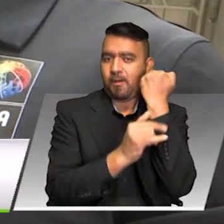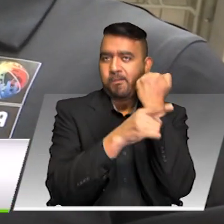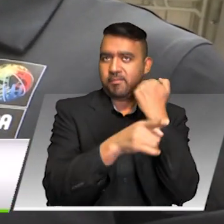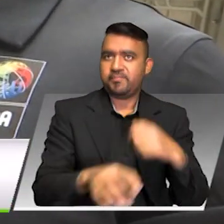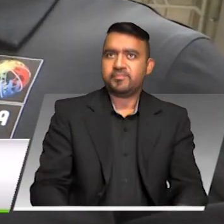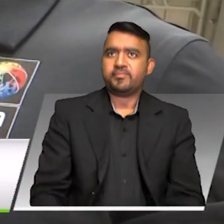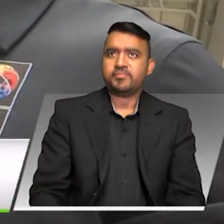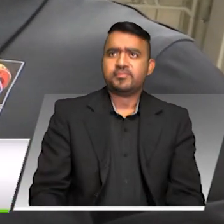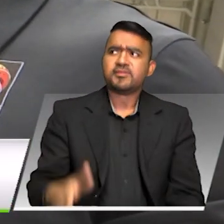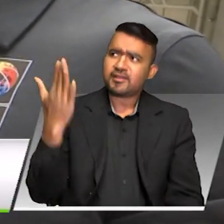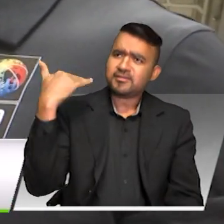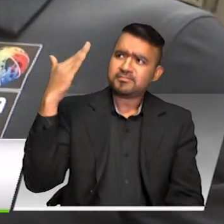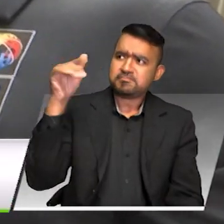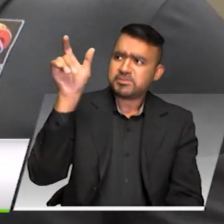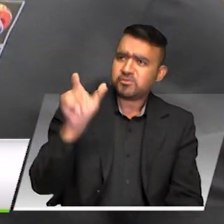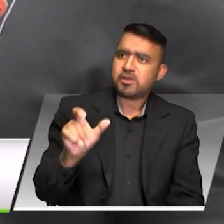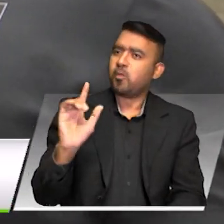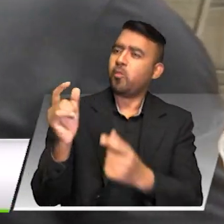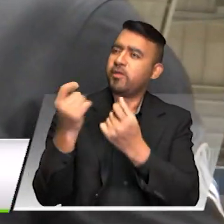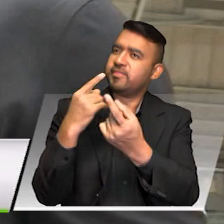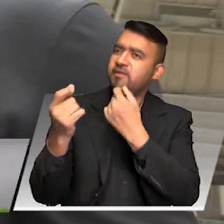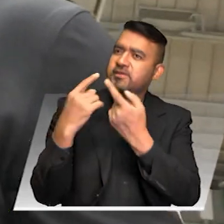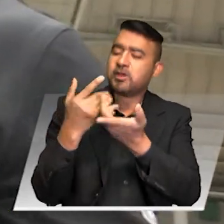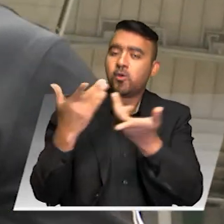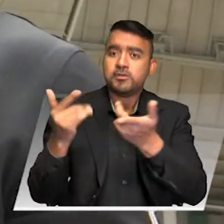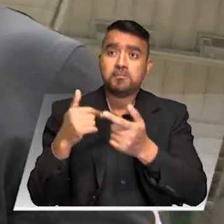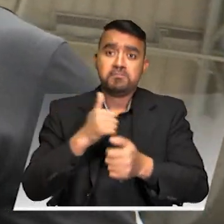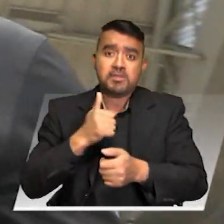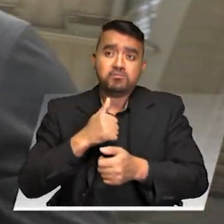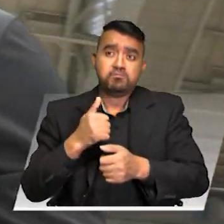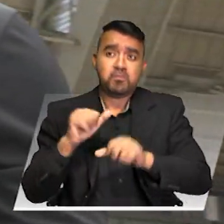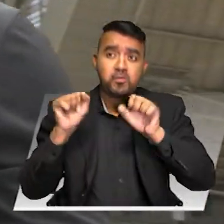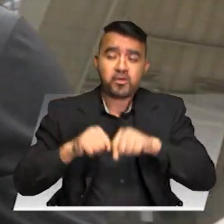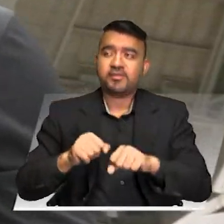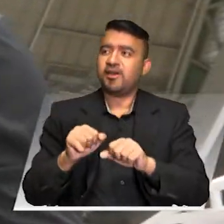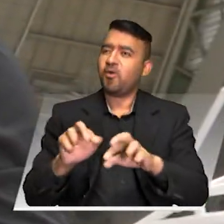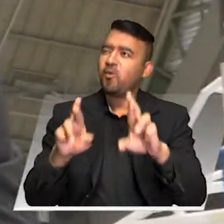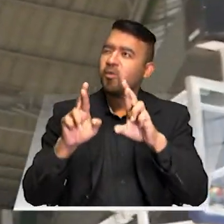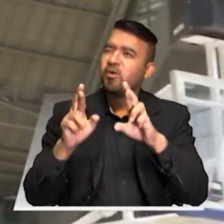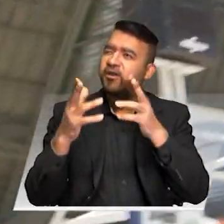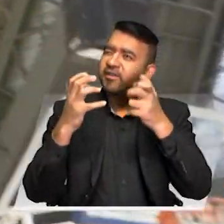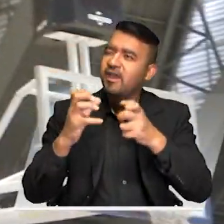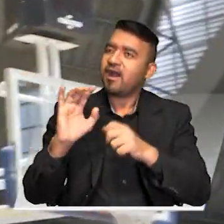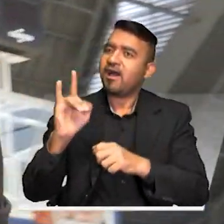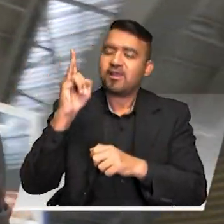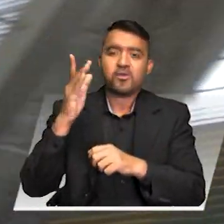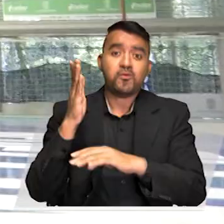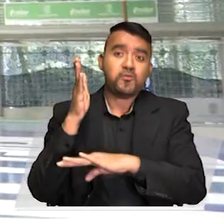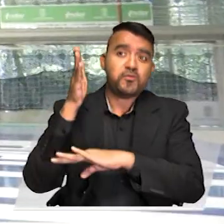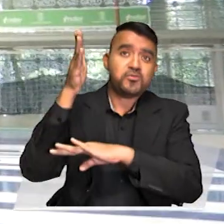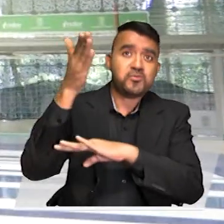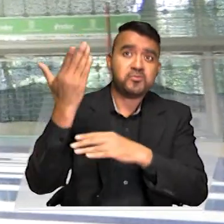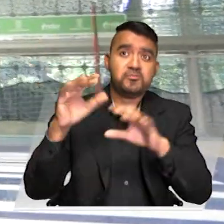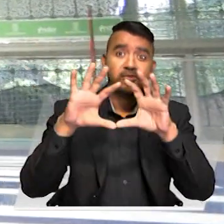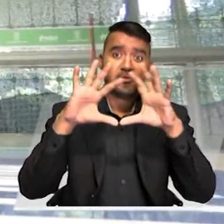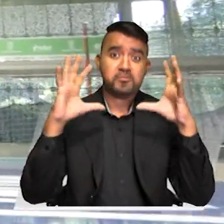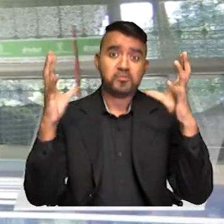Teleantequia me entrevistaron y esas cosas que uno cuenta los sueños y dije, algún día un representante de Yarumal puede estar en un Mundial.